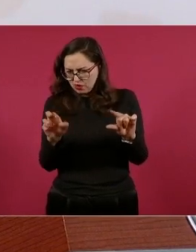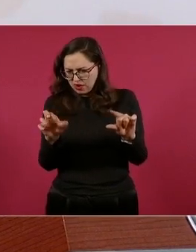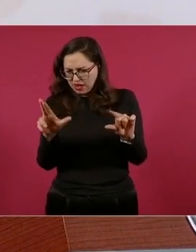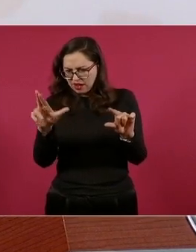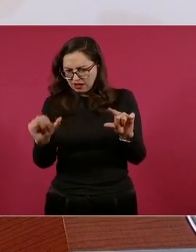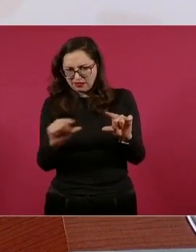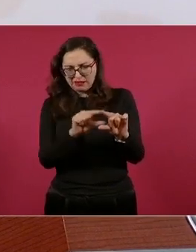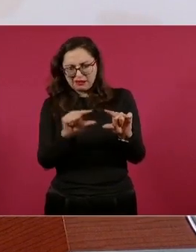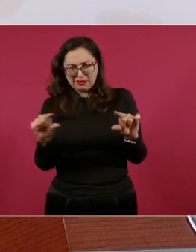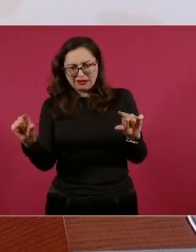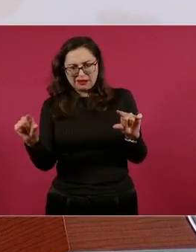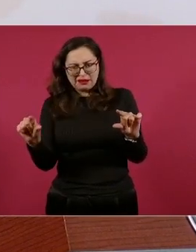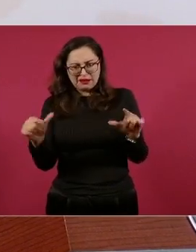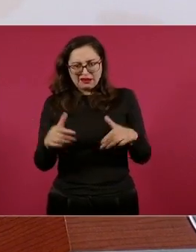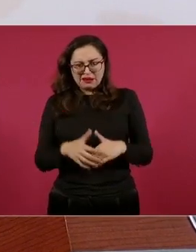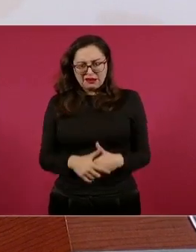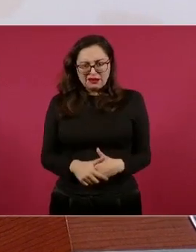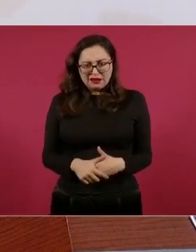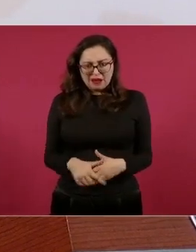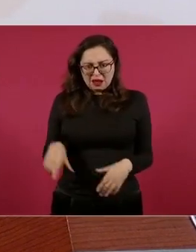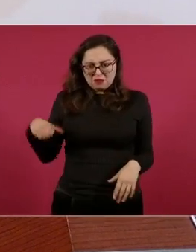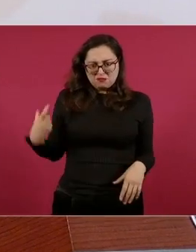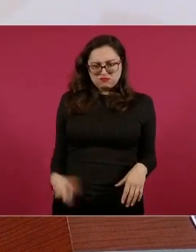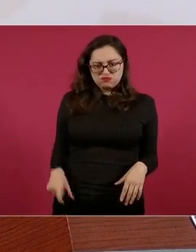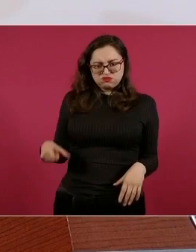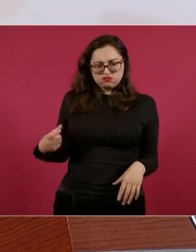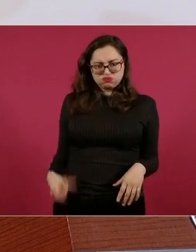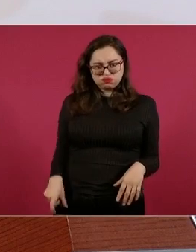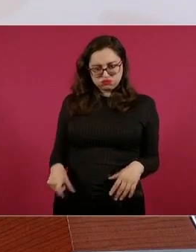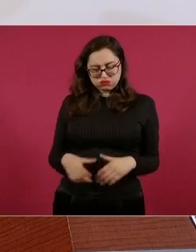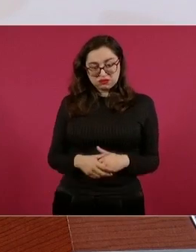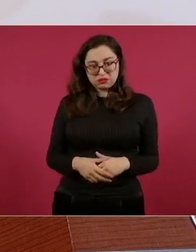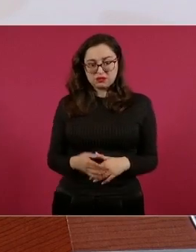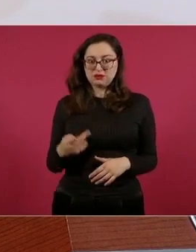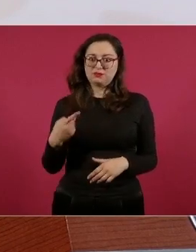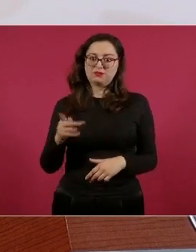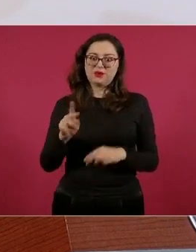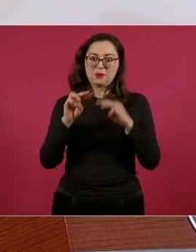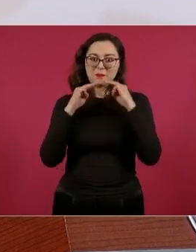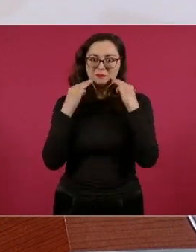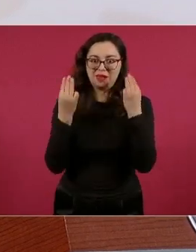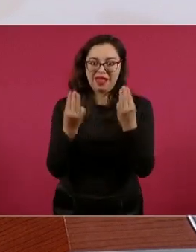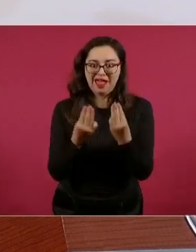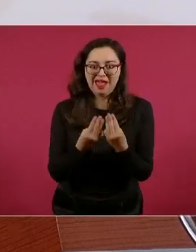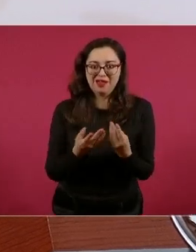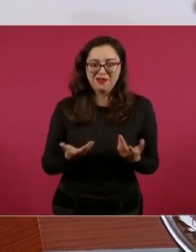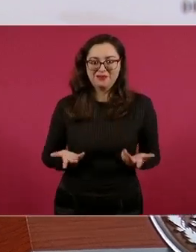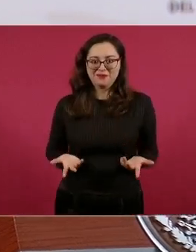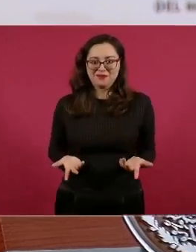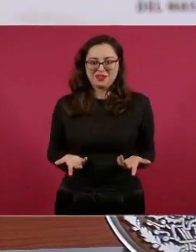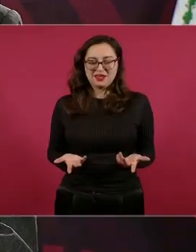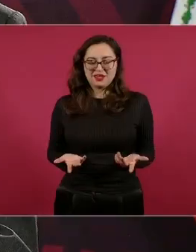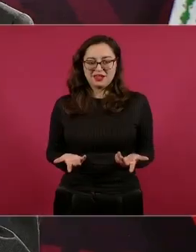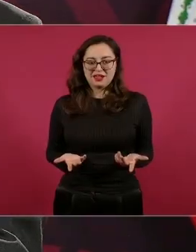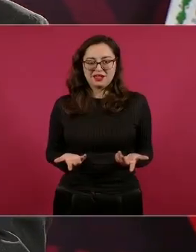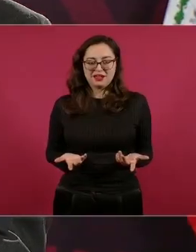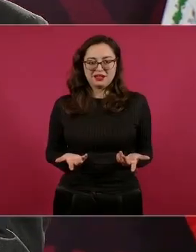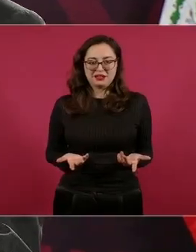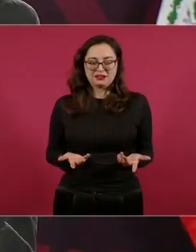Y sí, muy atractivo, pero no, no, no, no, no.